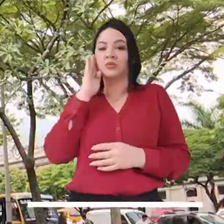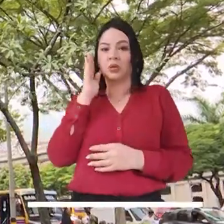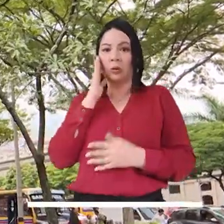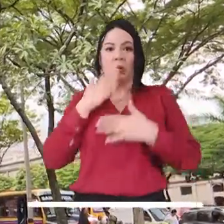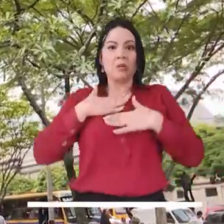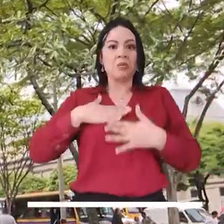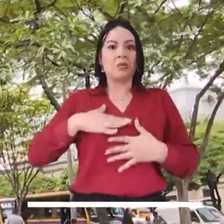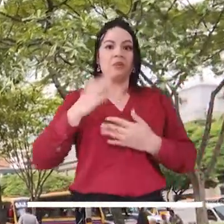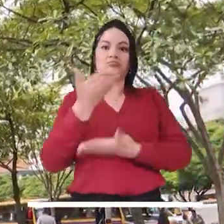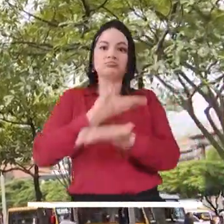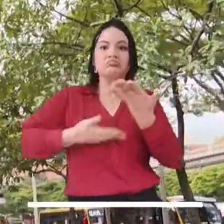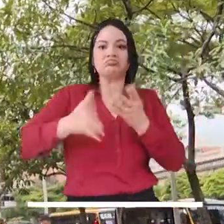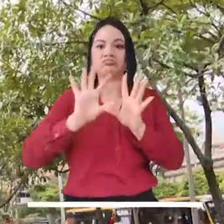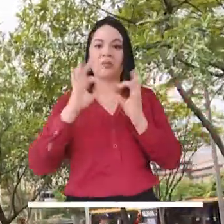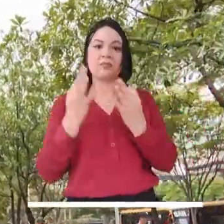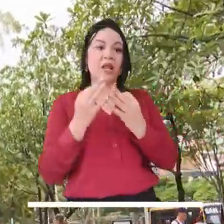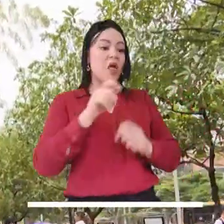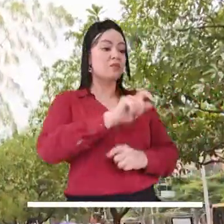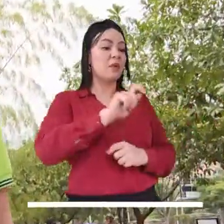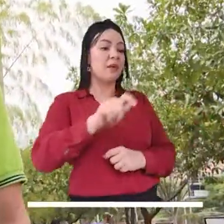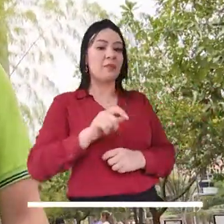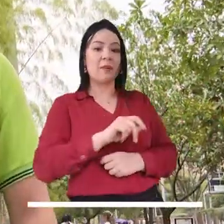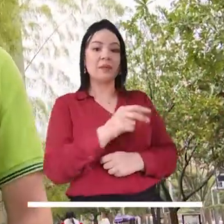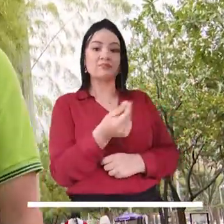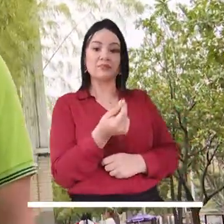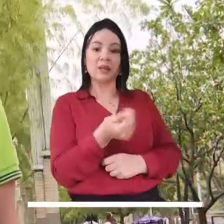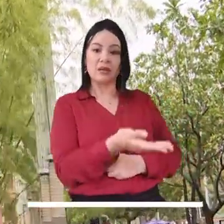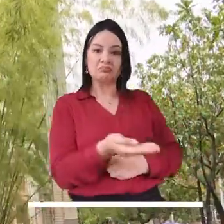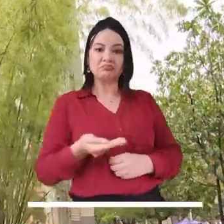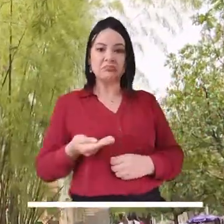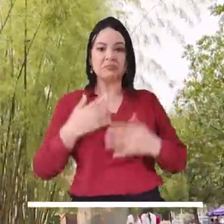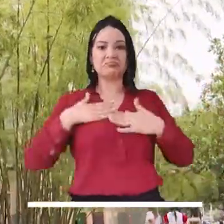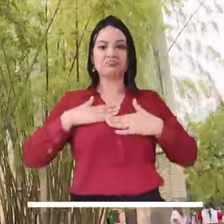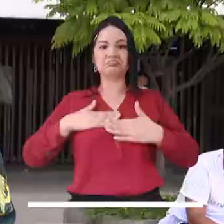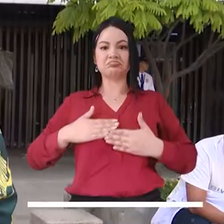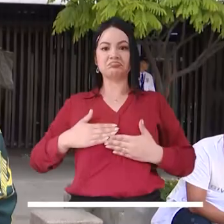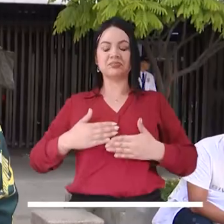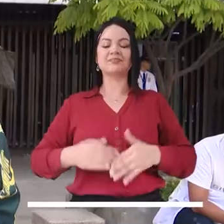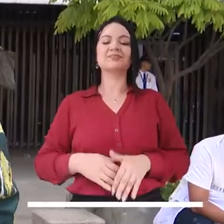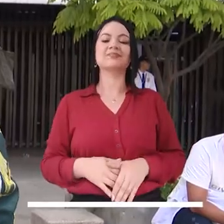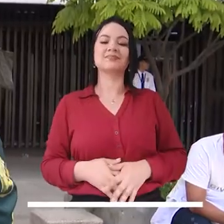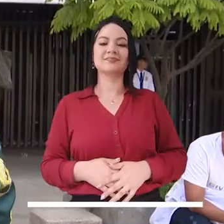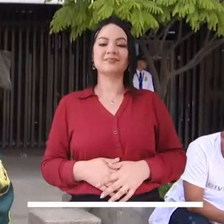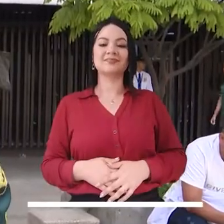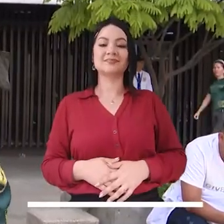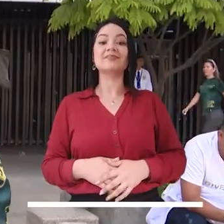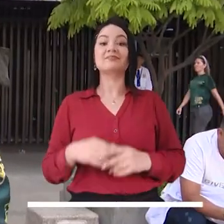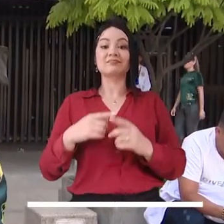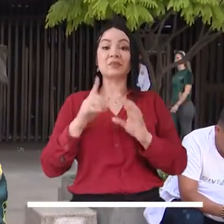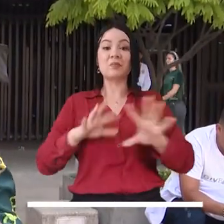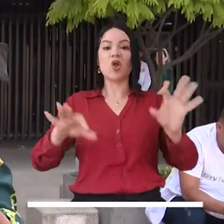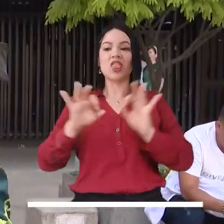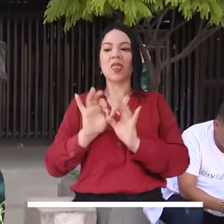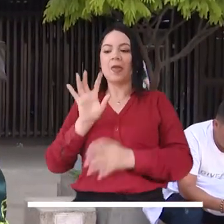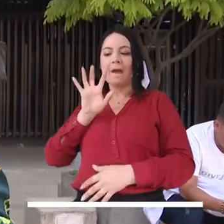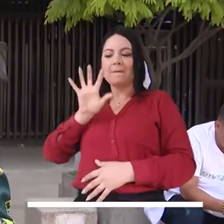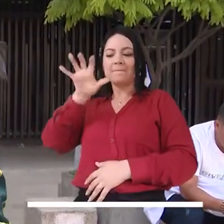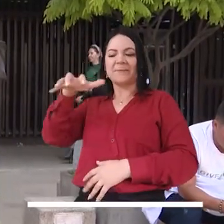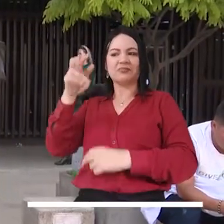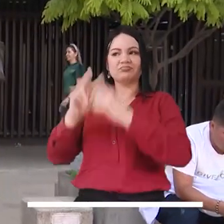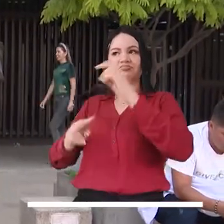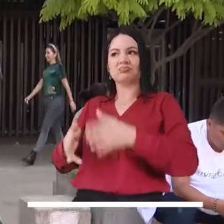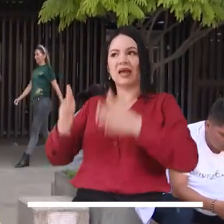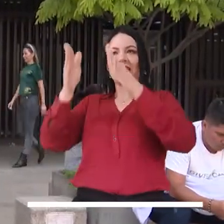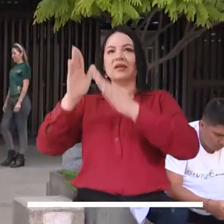a atracar, quitar algo, podamos hablar por el celular con nuestra familia, salir de un cajero y no nos pase nada. Uno de esos aspectos es la central